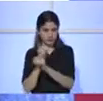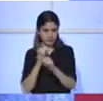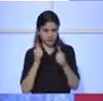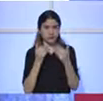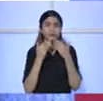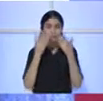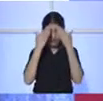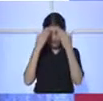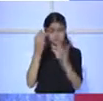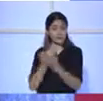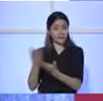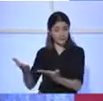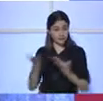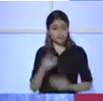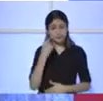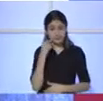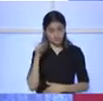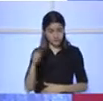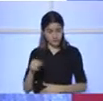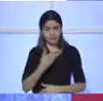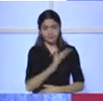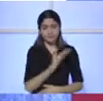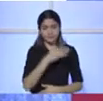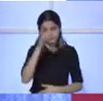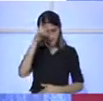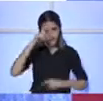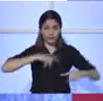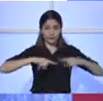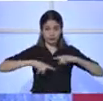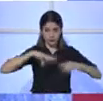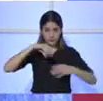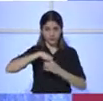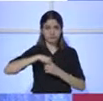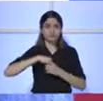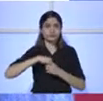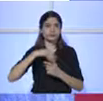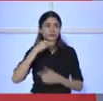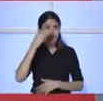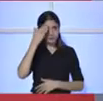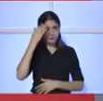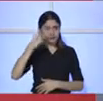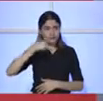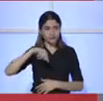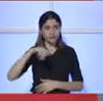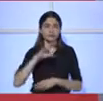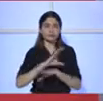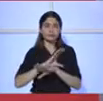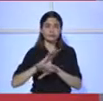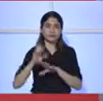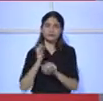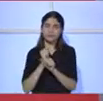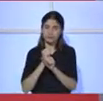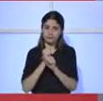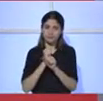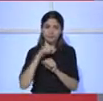aquí en Paraguay en 15. Si esperamos la próxima, sea usted bienvenido. Muchísimas gracias. Gracias, doctor César Ocosia, con nosotros el Procurador General de la República